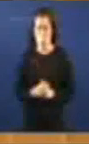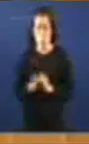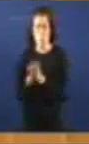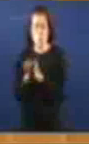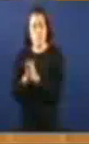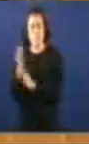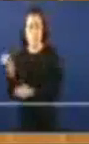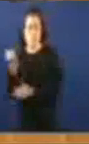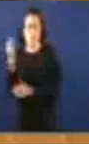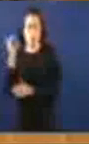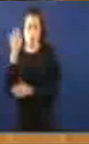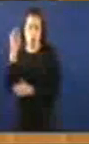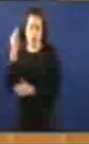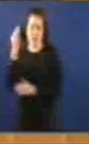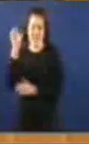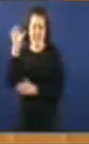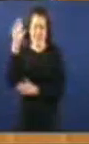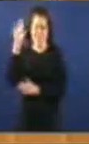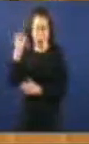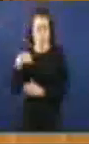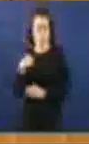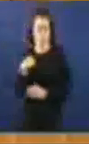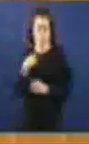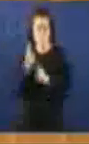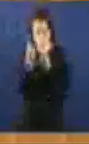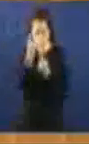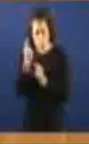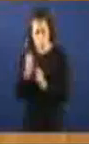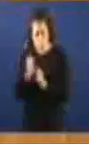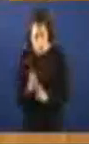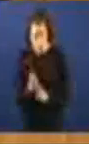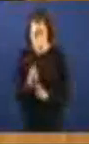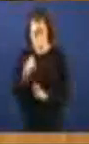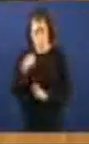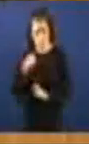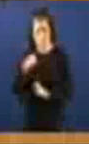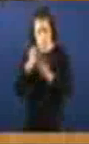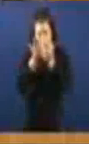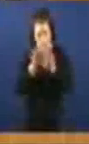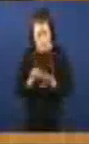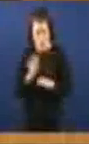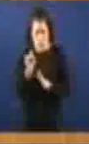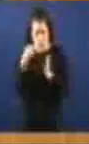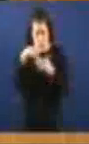Jorquer Acaba de dar un dato Que está además No texto Da súa iniciativa Nas posiciones motivas